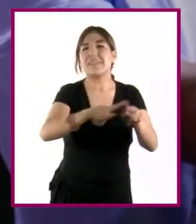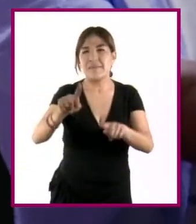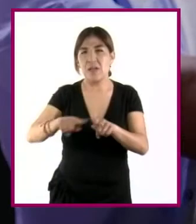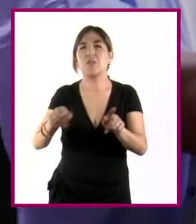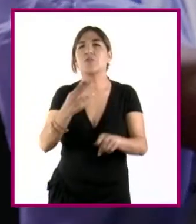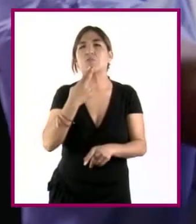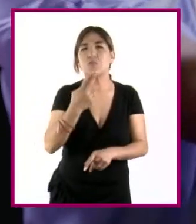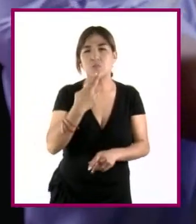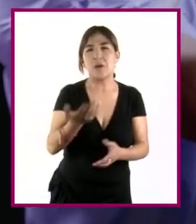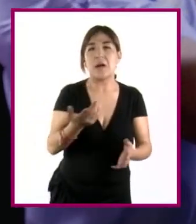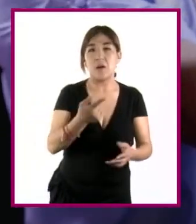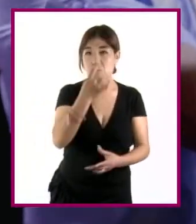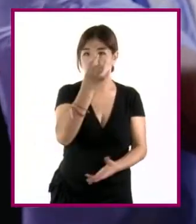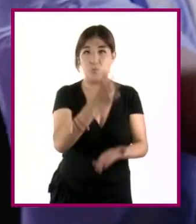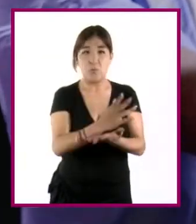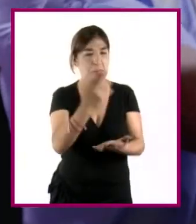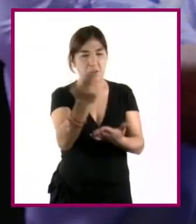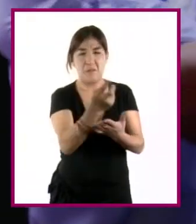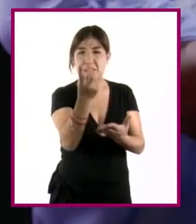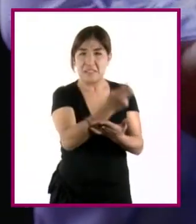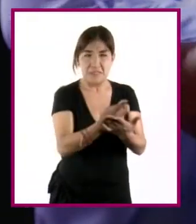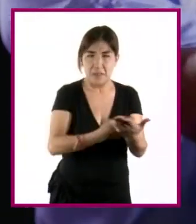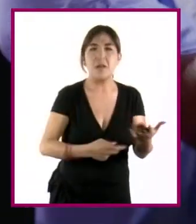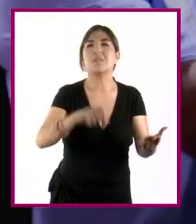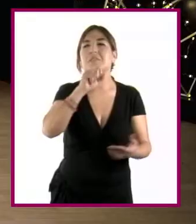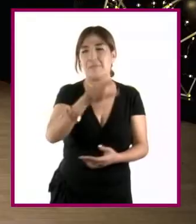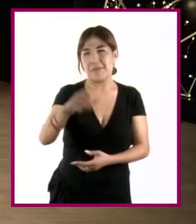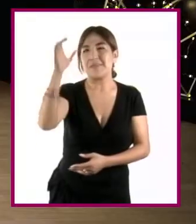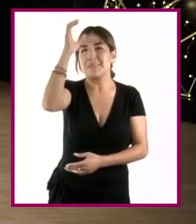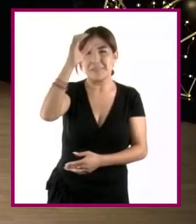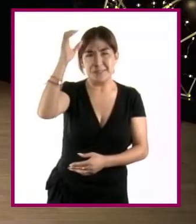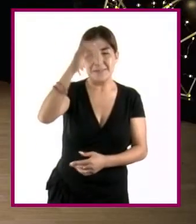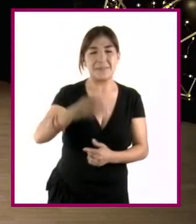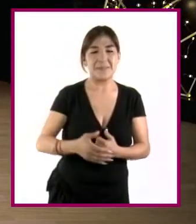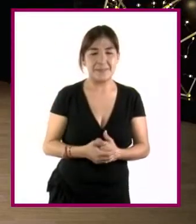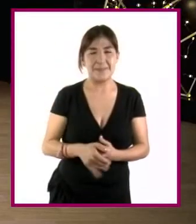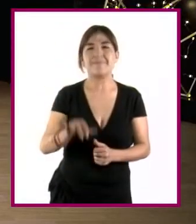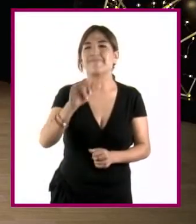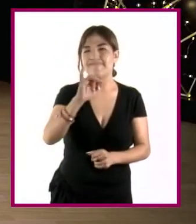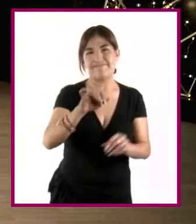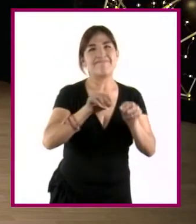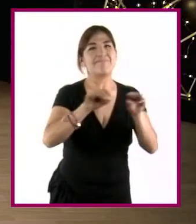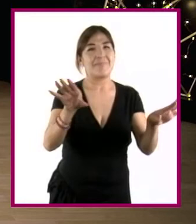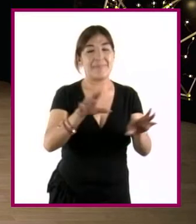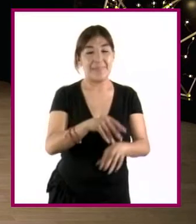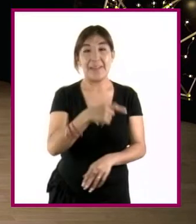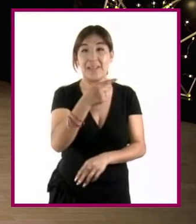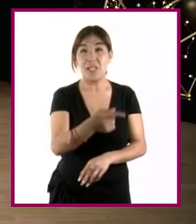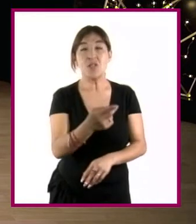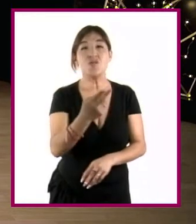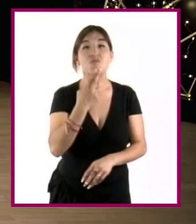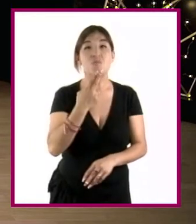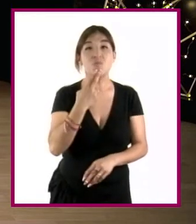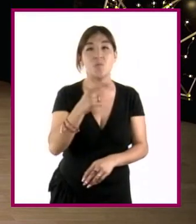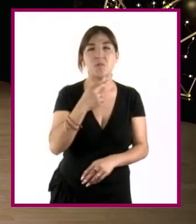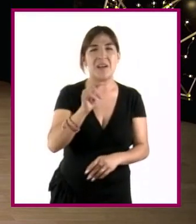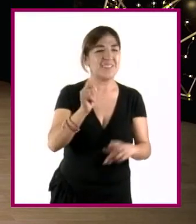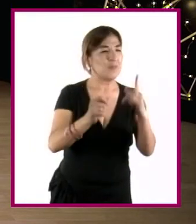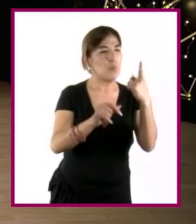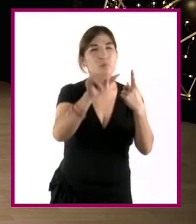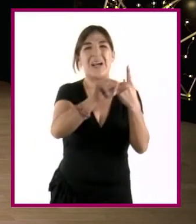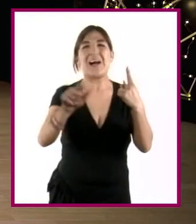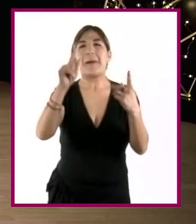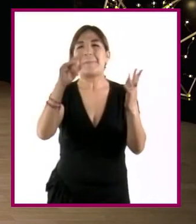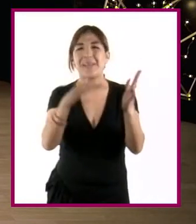campos, no solo del diseño, sino también de la ciencia. Claro, el uso de las escalas nos ayuda a darnos una